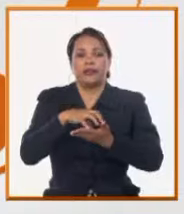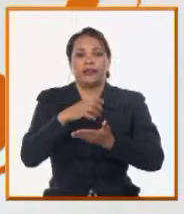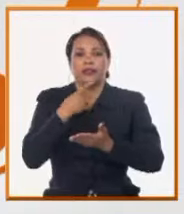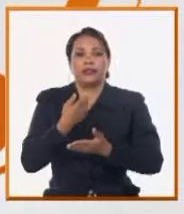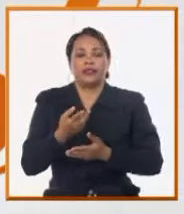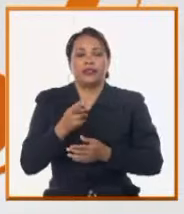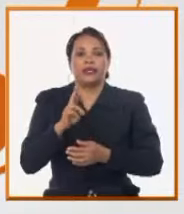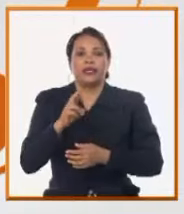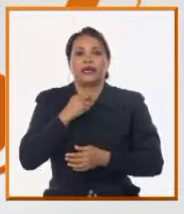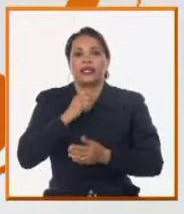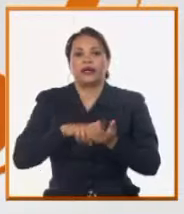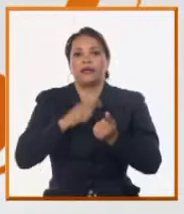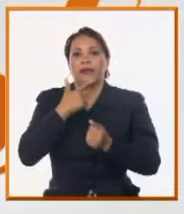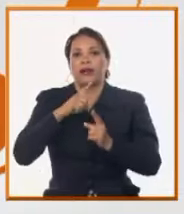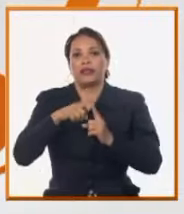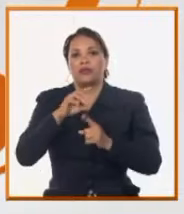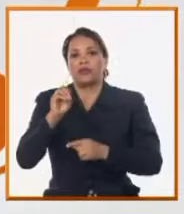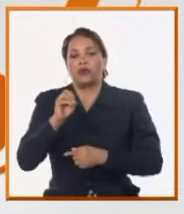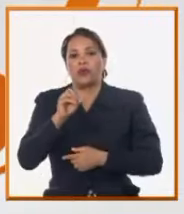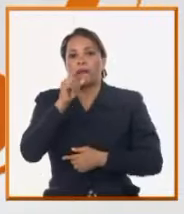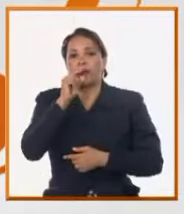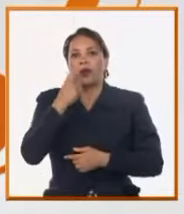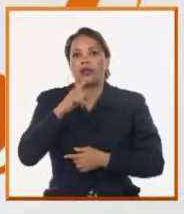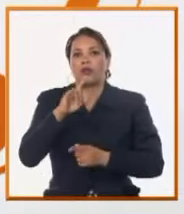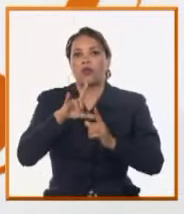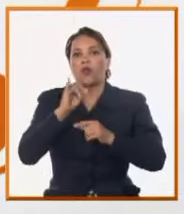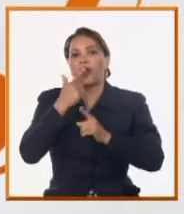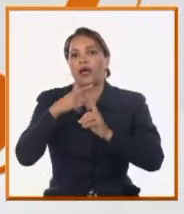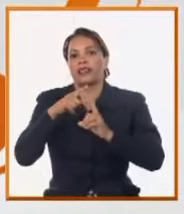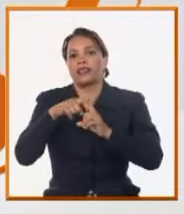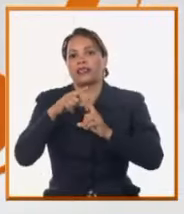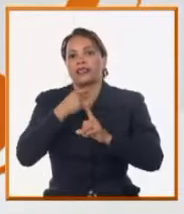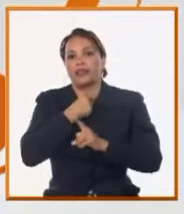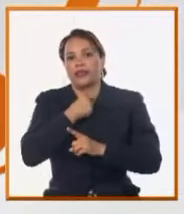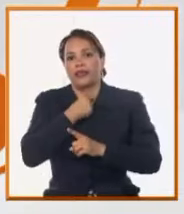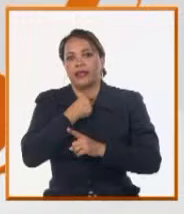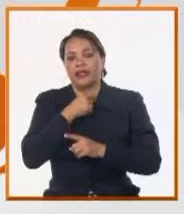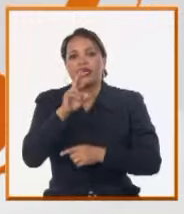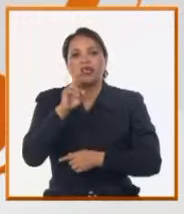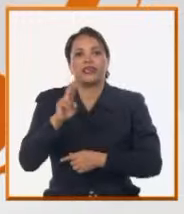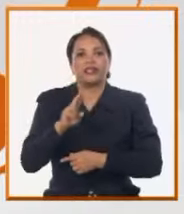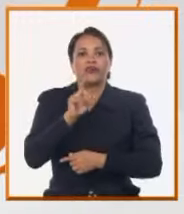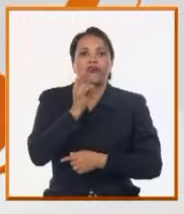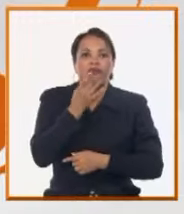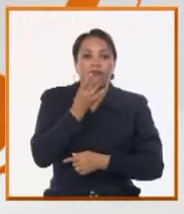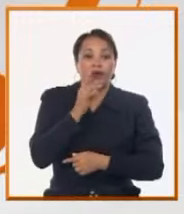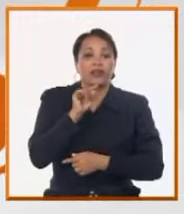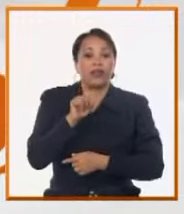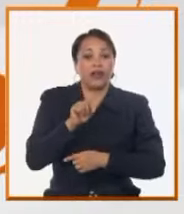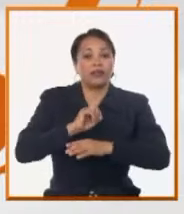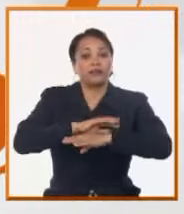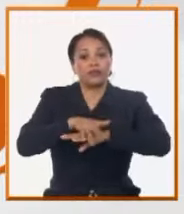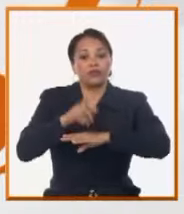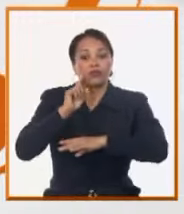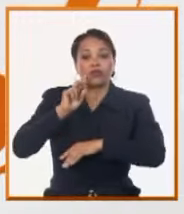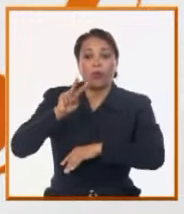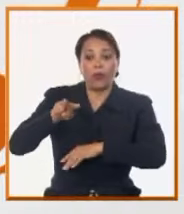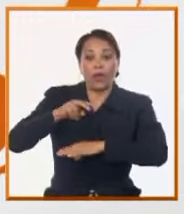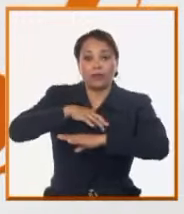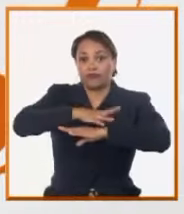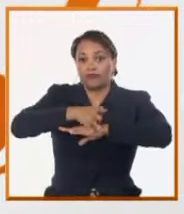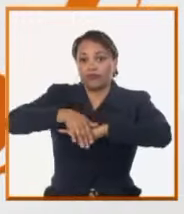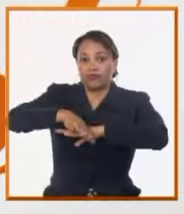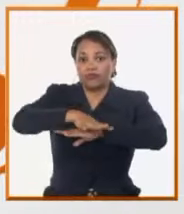lo que es el reparto Baluarte, Río Verde y toda esta zona de aquí, al salidero que ve el agua cociendo por la cantadilla,